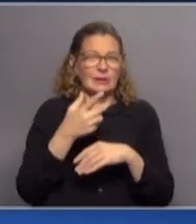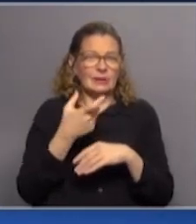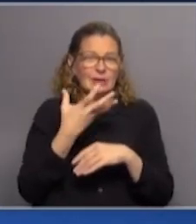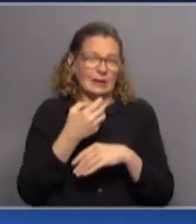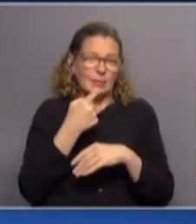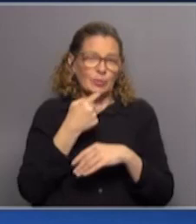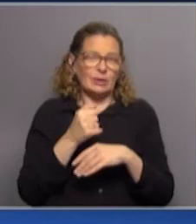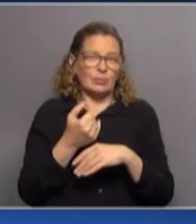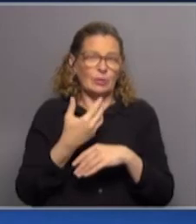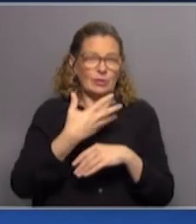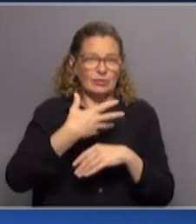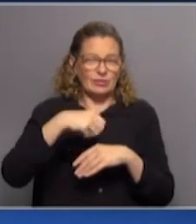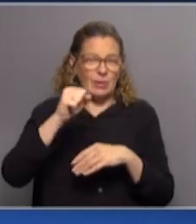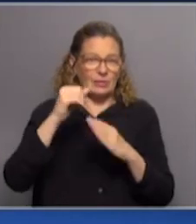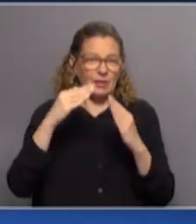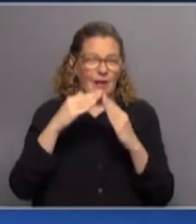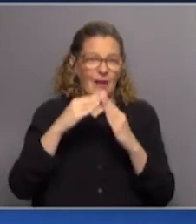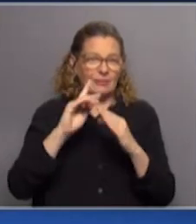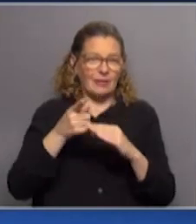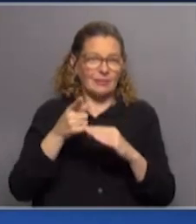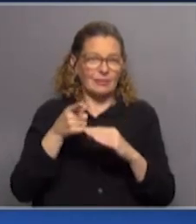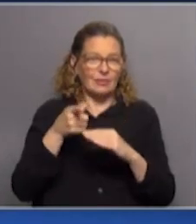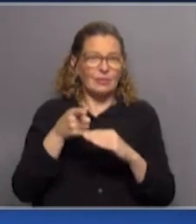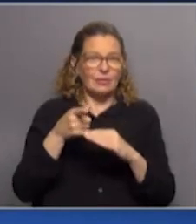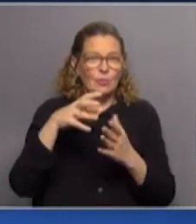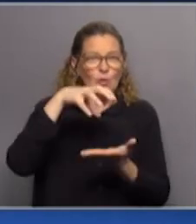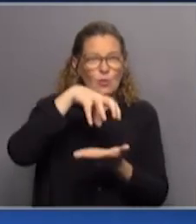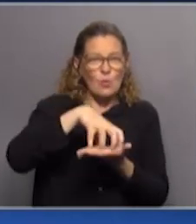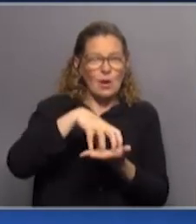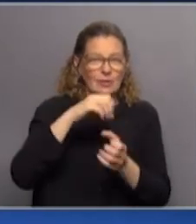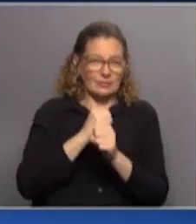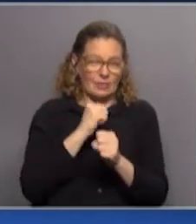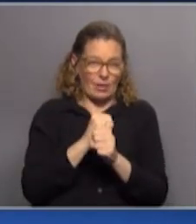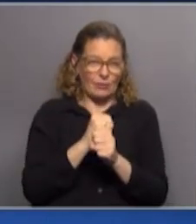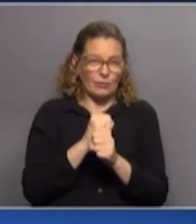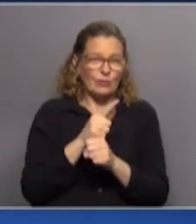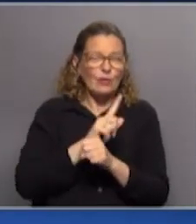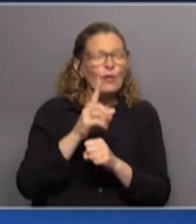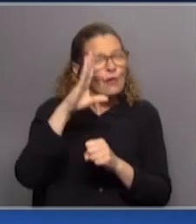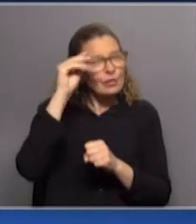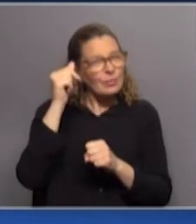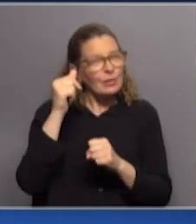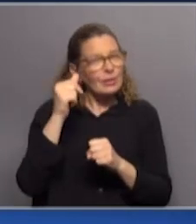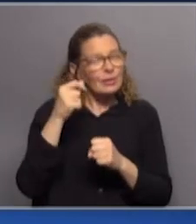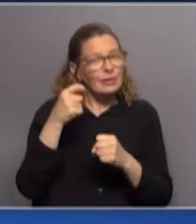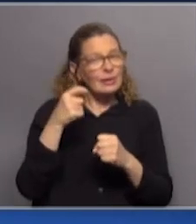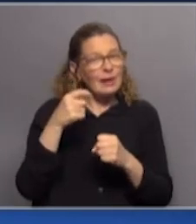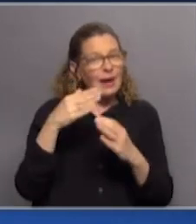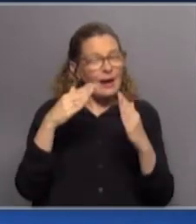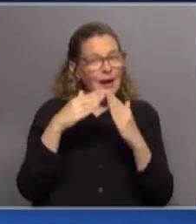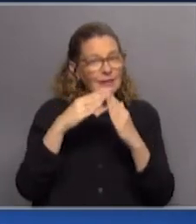llevarse a Casa de Galicia, quedarse con nuestro lugar de trabajo, porque no nos olvidemos que Casa de Galicia es de los socios,